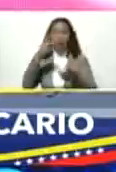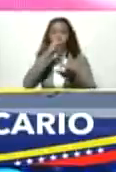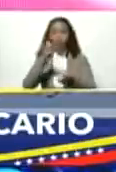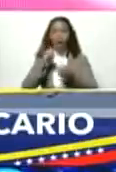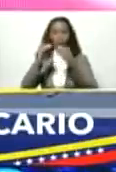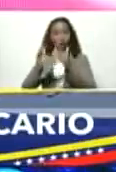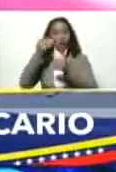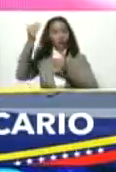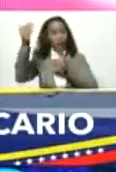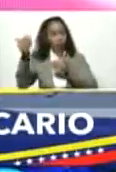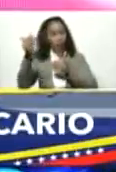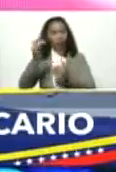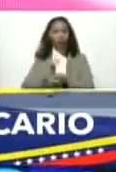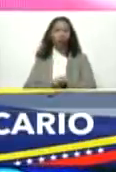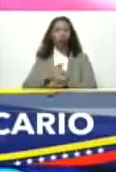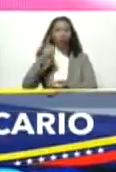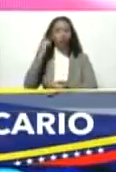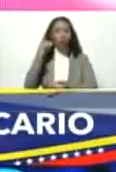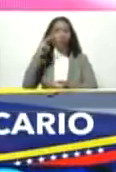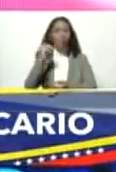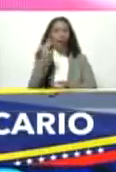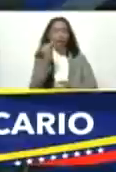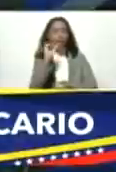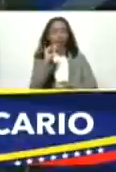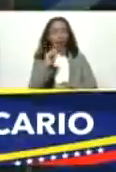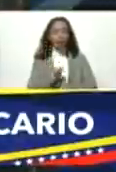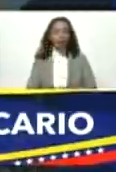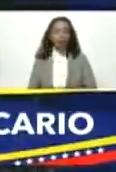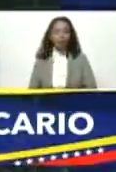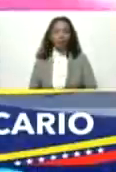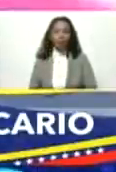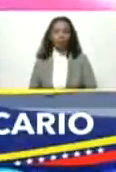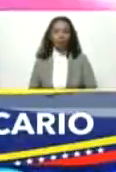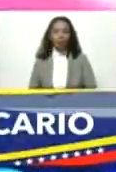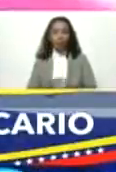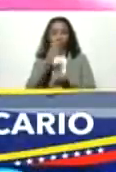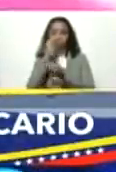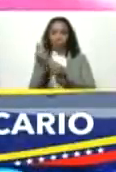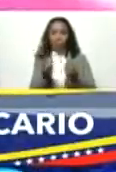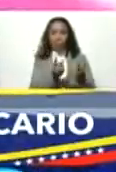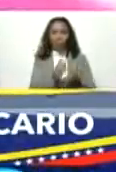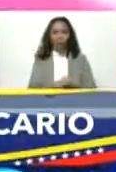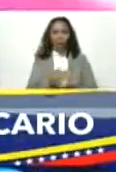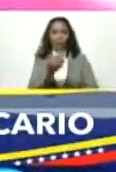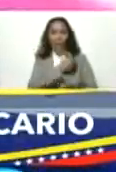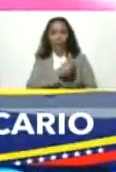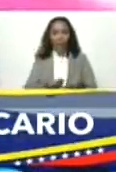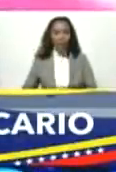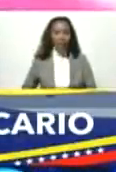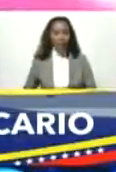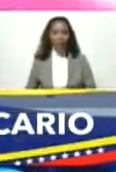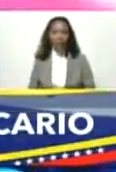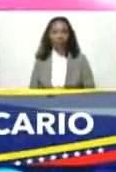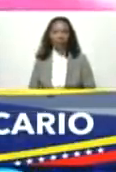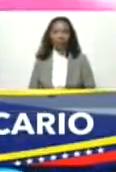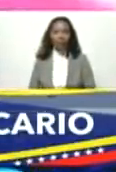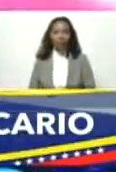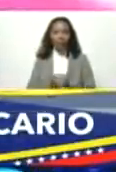Exterior María López Salgado bienvenida el presidente del